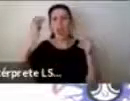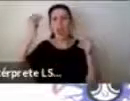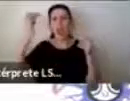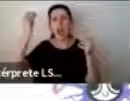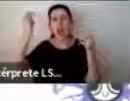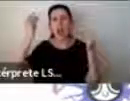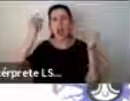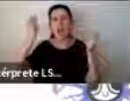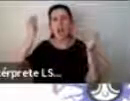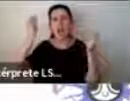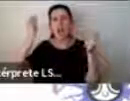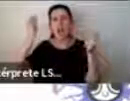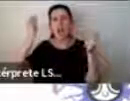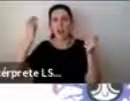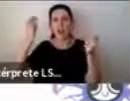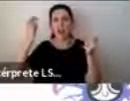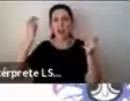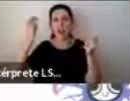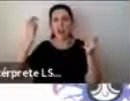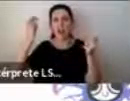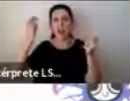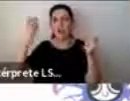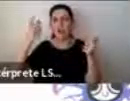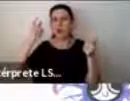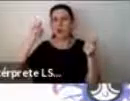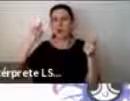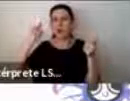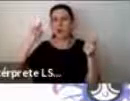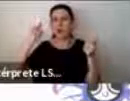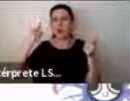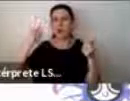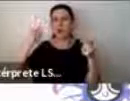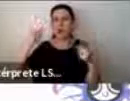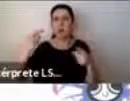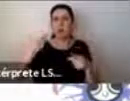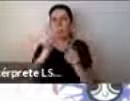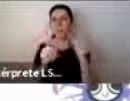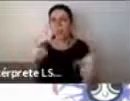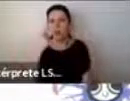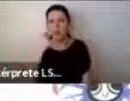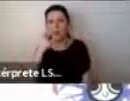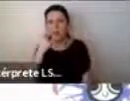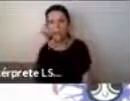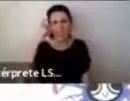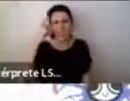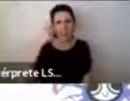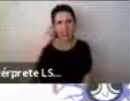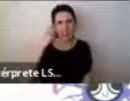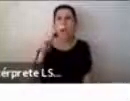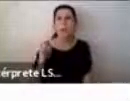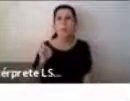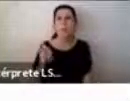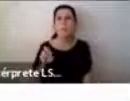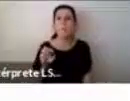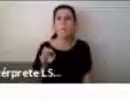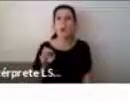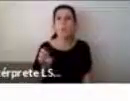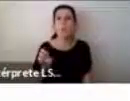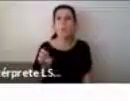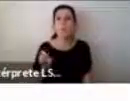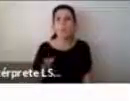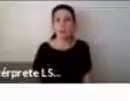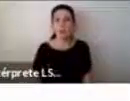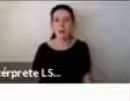diagnósticos que son populares, ya que son ideas o creencias que son pop. Y por ejemplo,